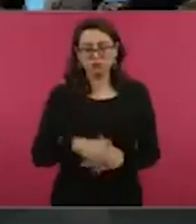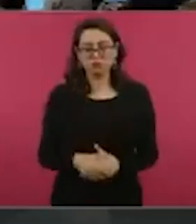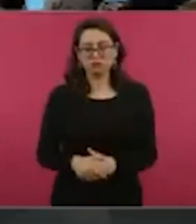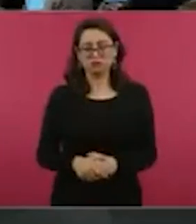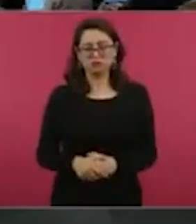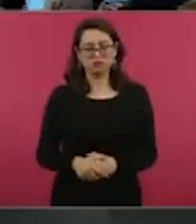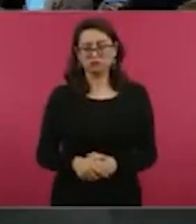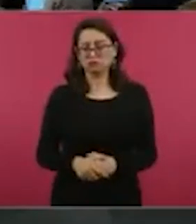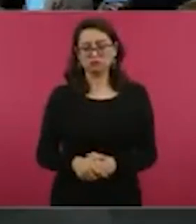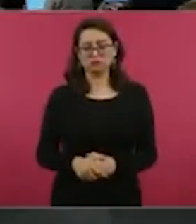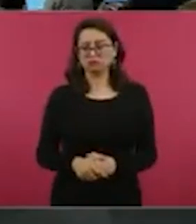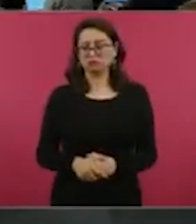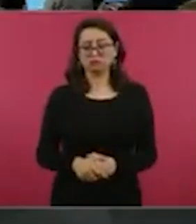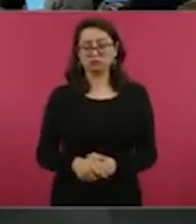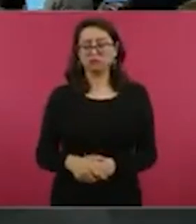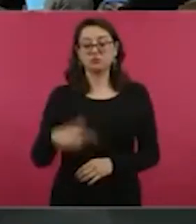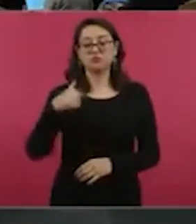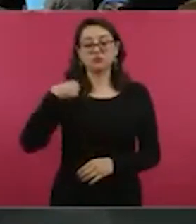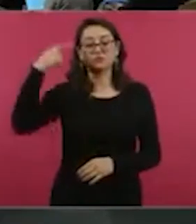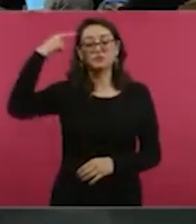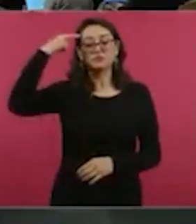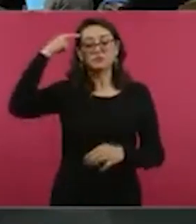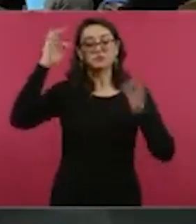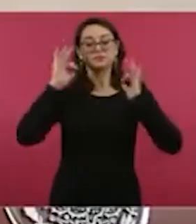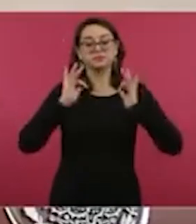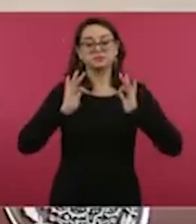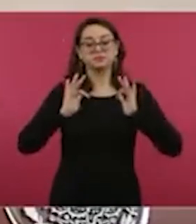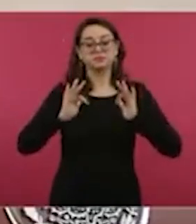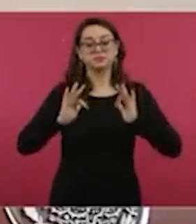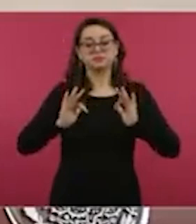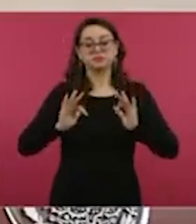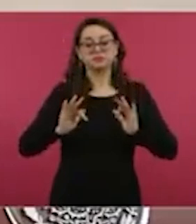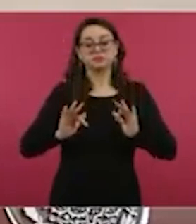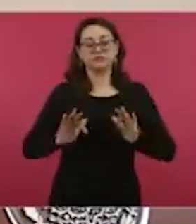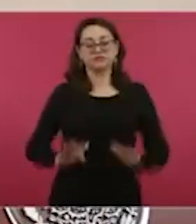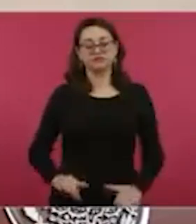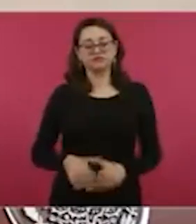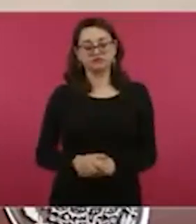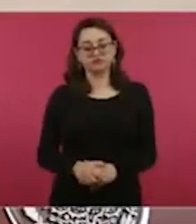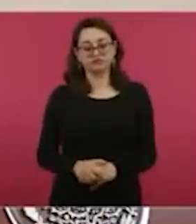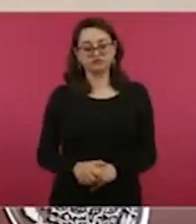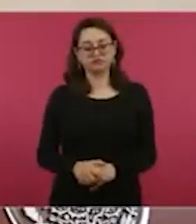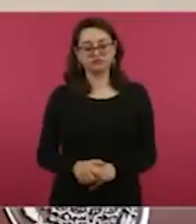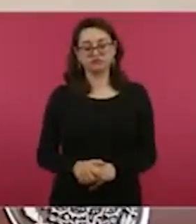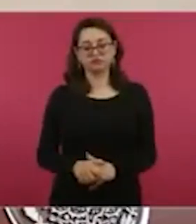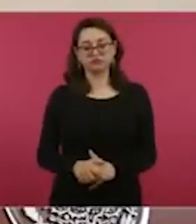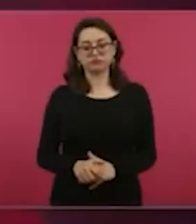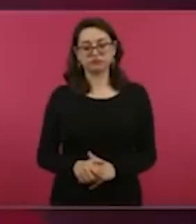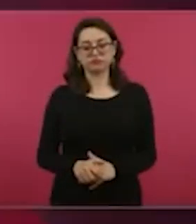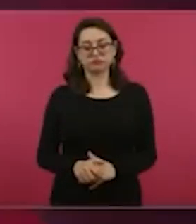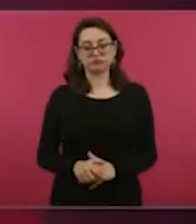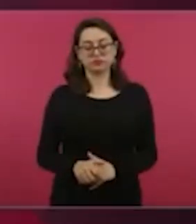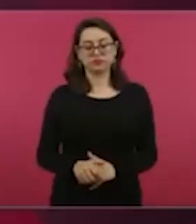AMLO rechaza que su vida corra peligro por advertencias de la oposición. Ante el clima tenso que se presenta en la política, el